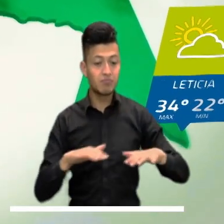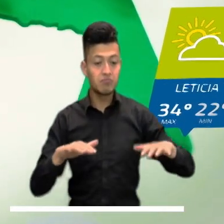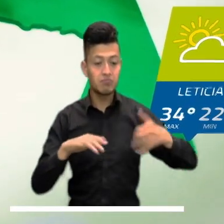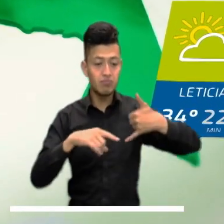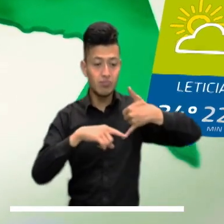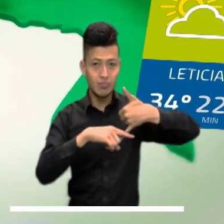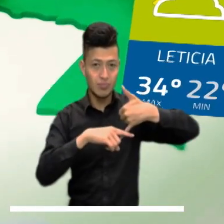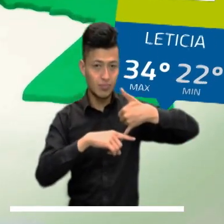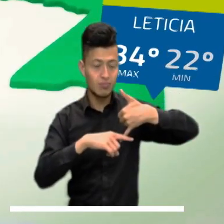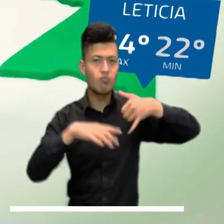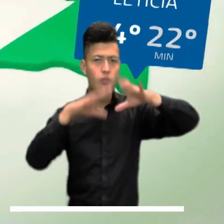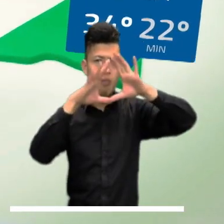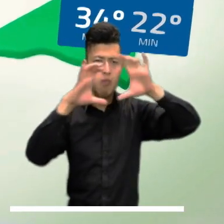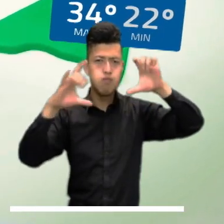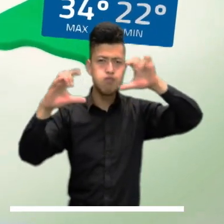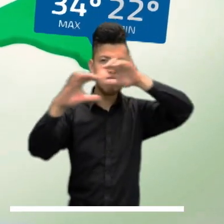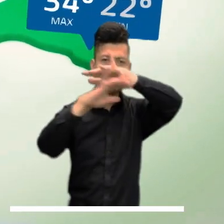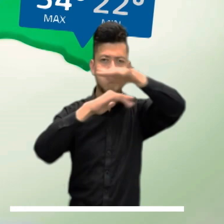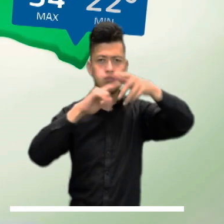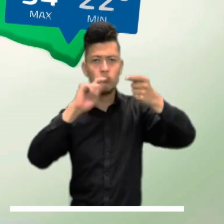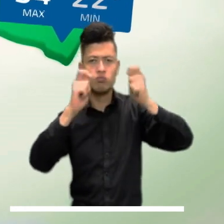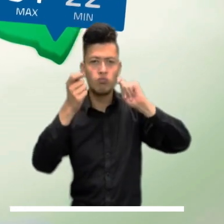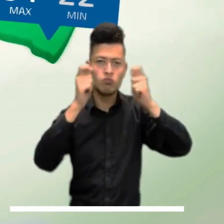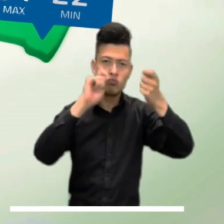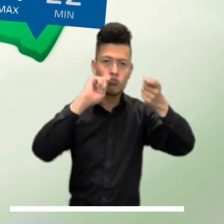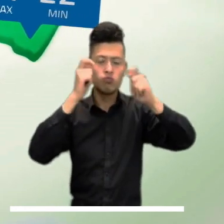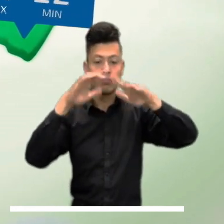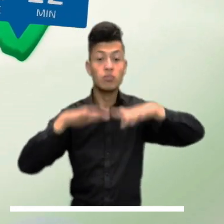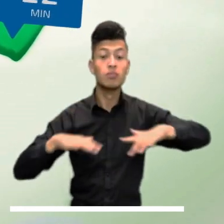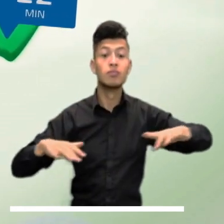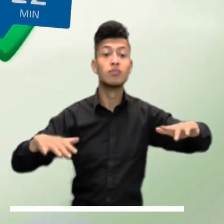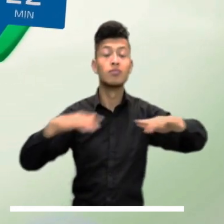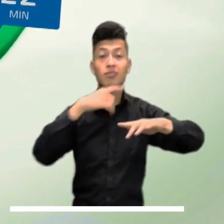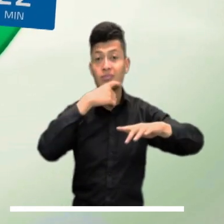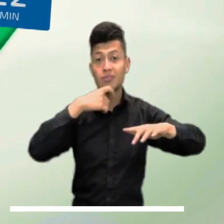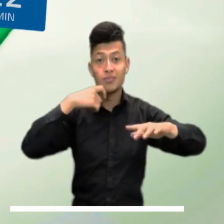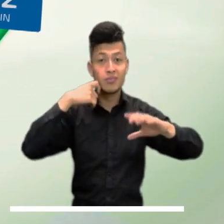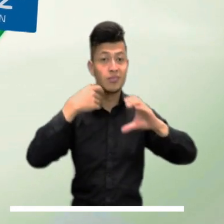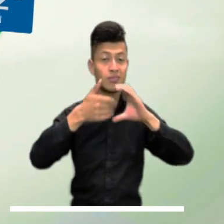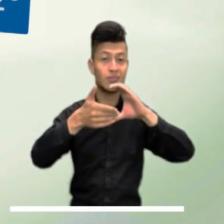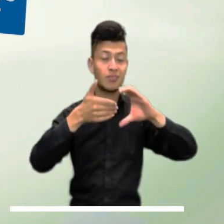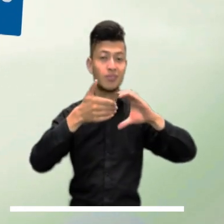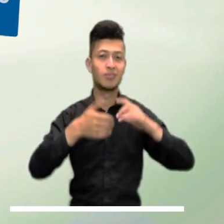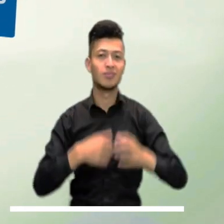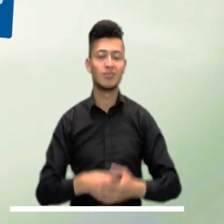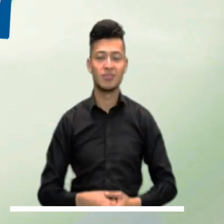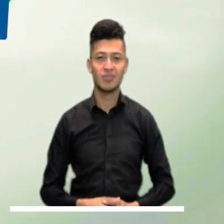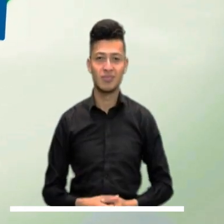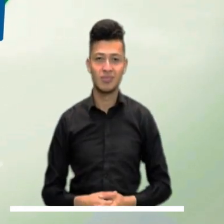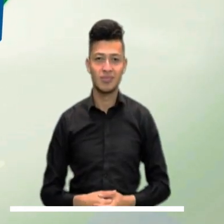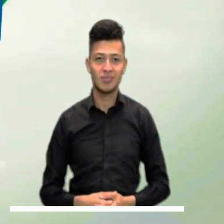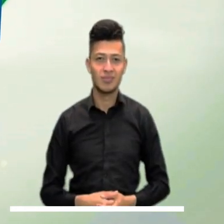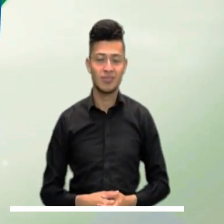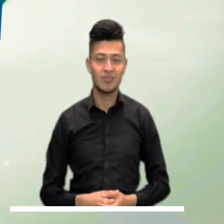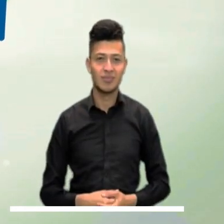Este sábado la Amazonía mantendrá una nubosidad variable con unas condiciones climáticas secas.